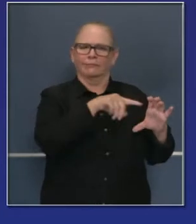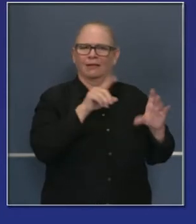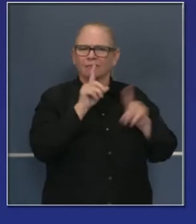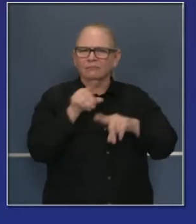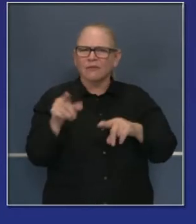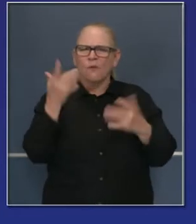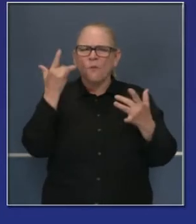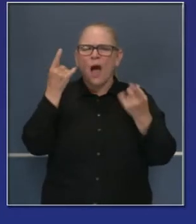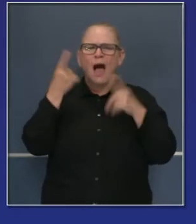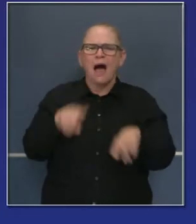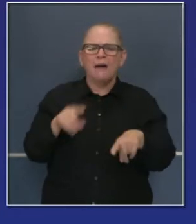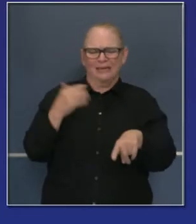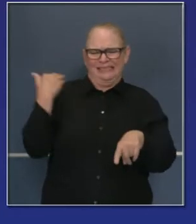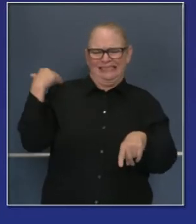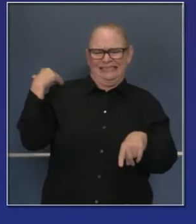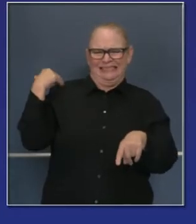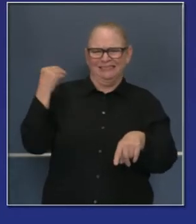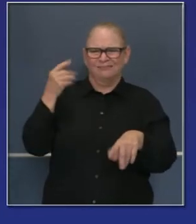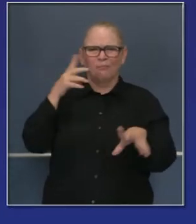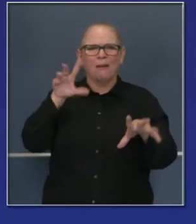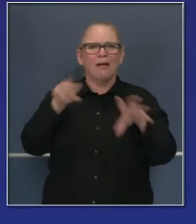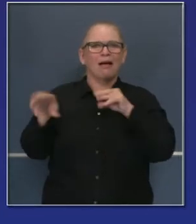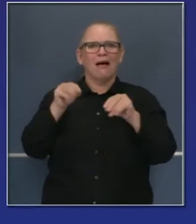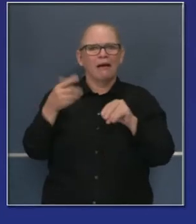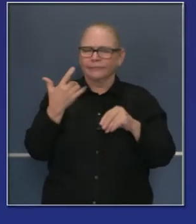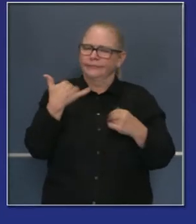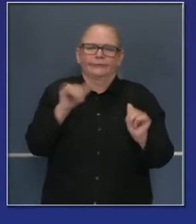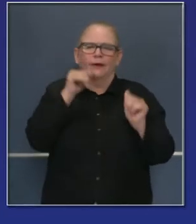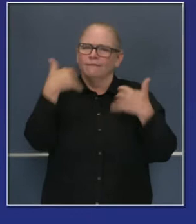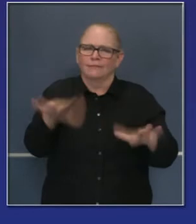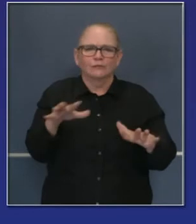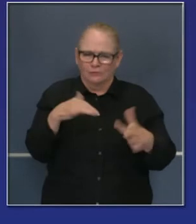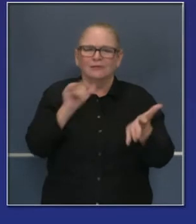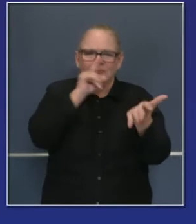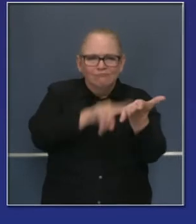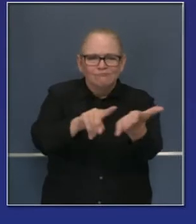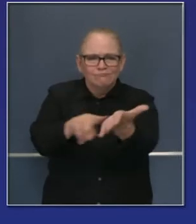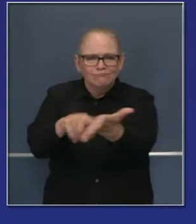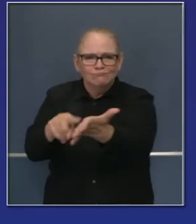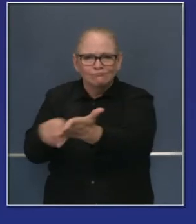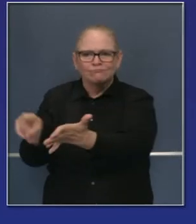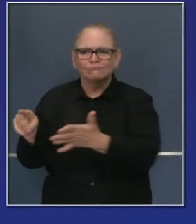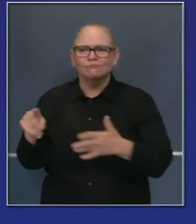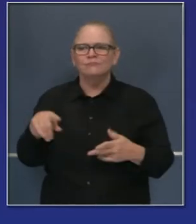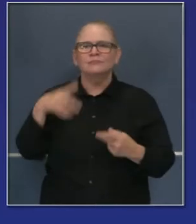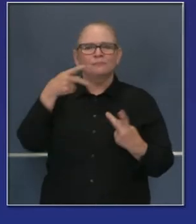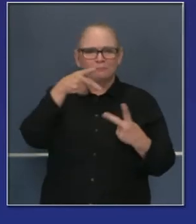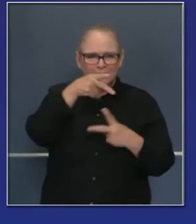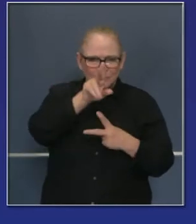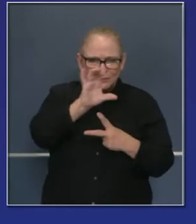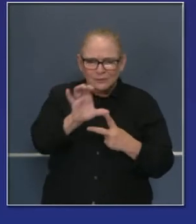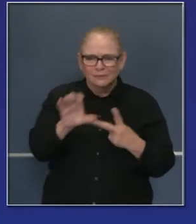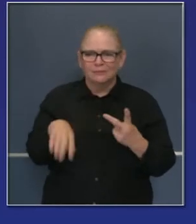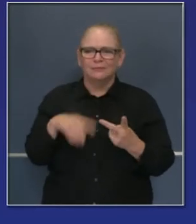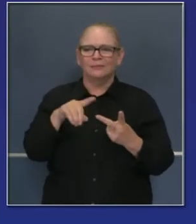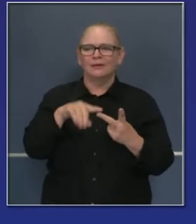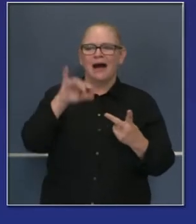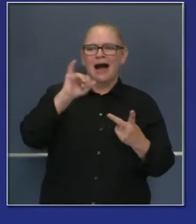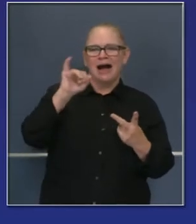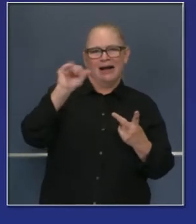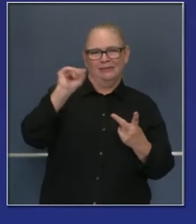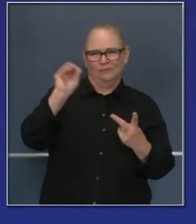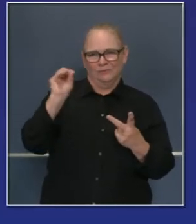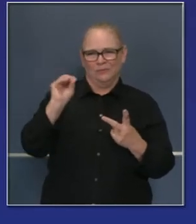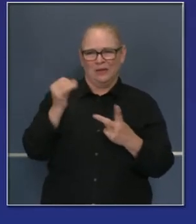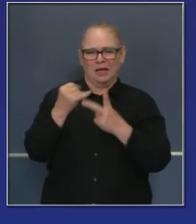ayudar y colaborar con la PUC, el sistema de operación